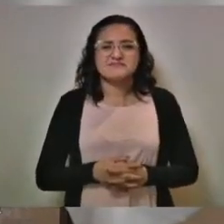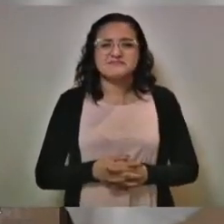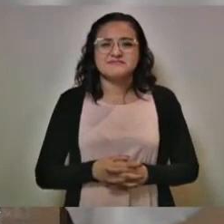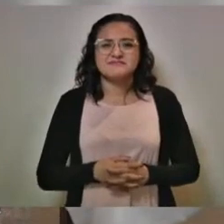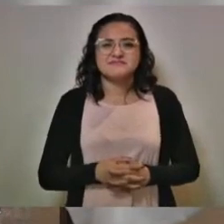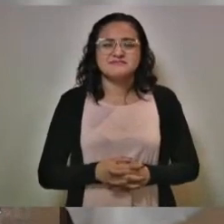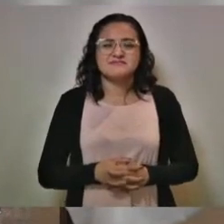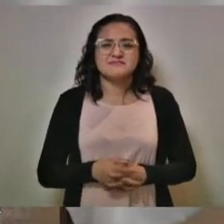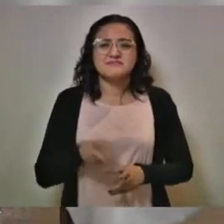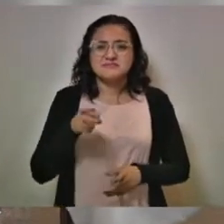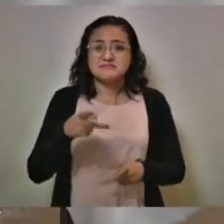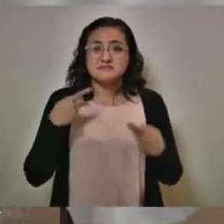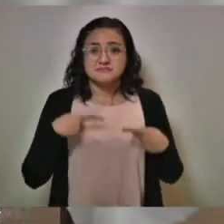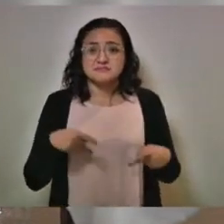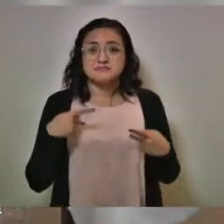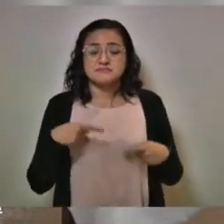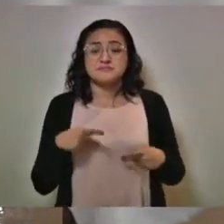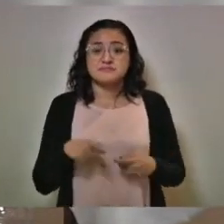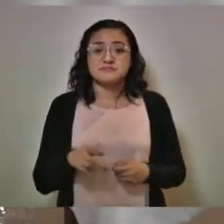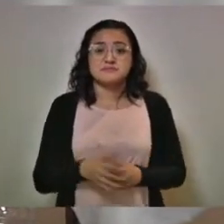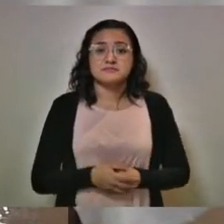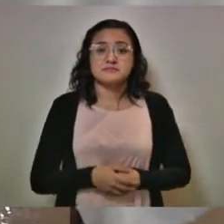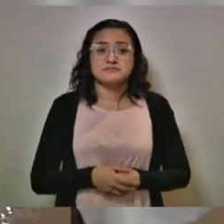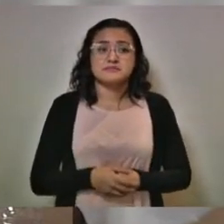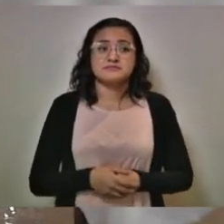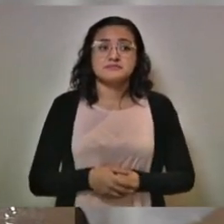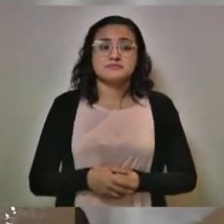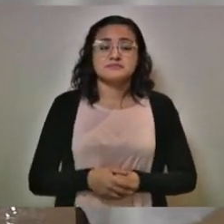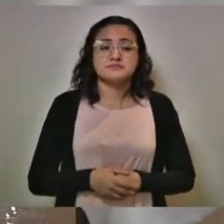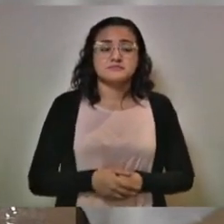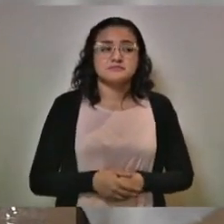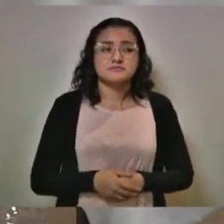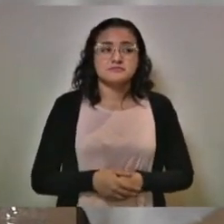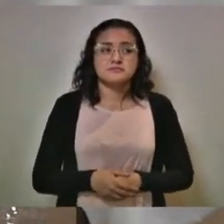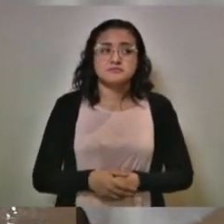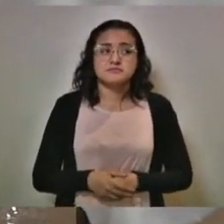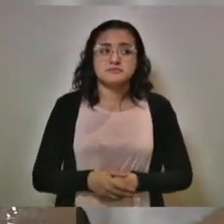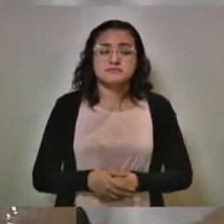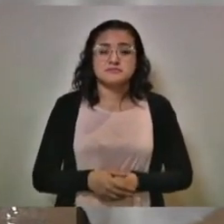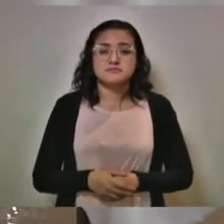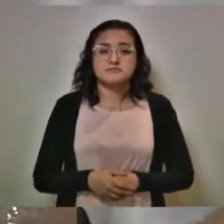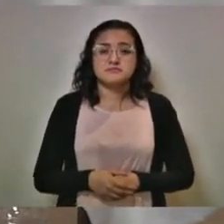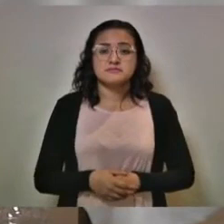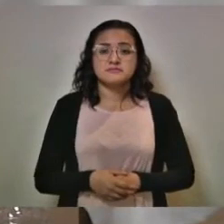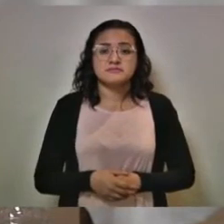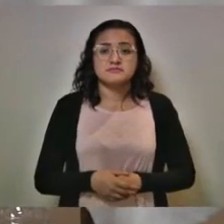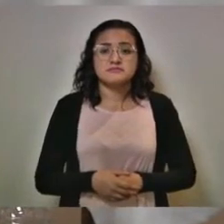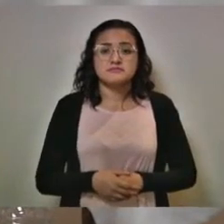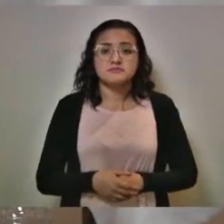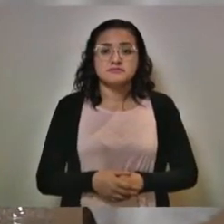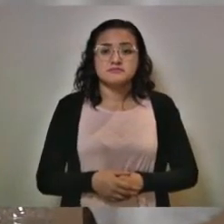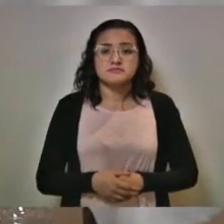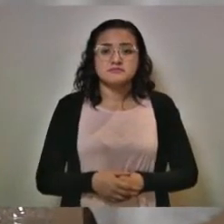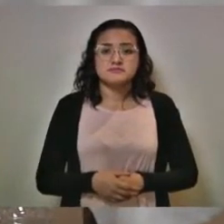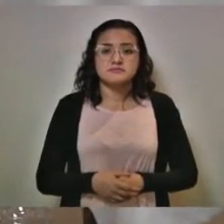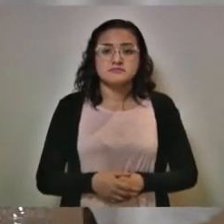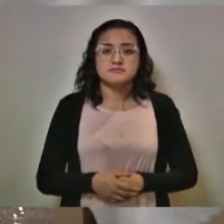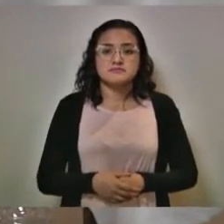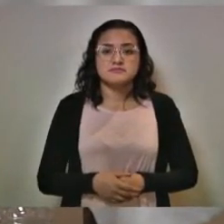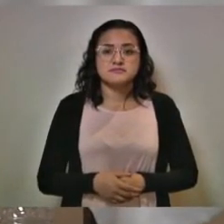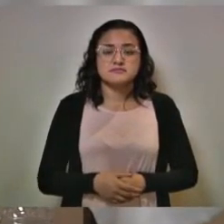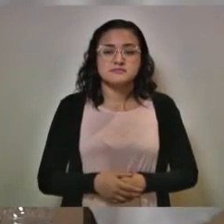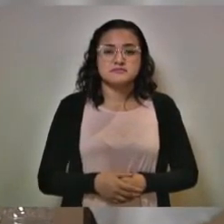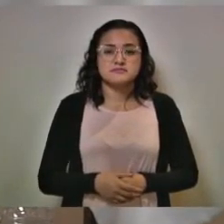Estas personas son de aquellos que denigran a las